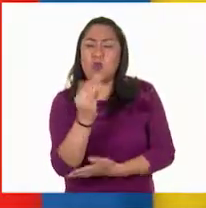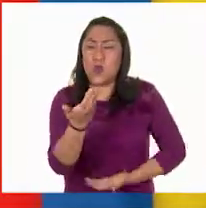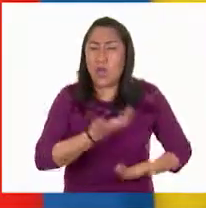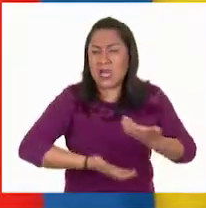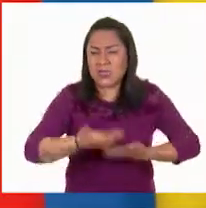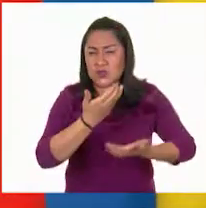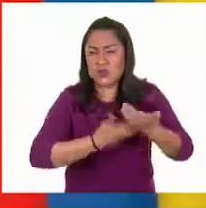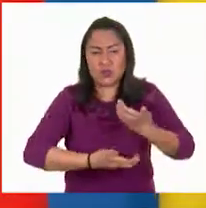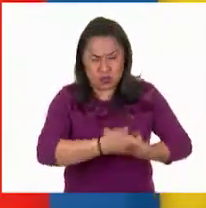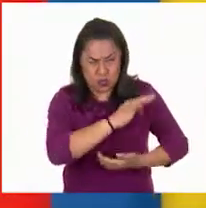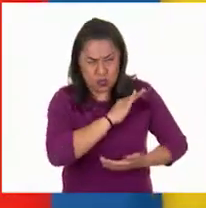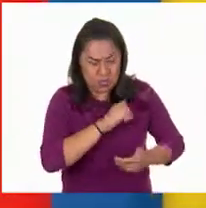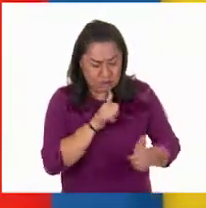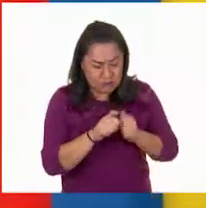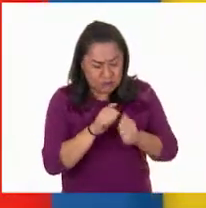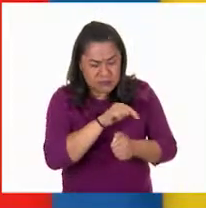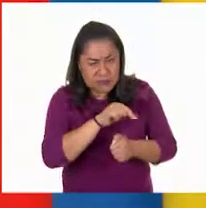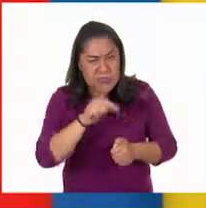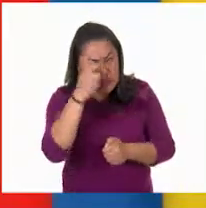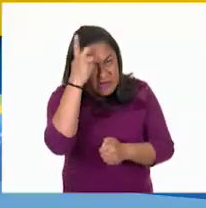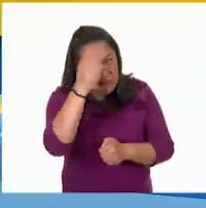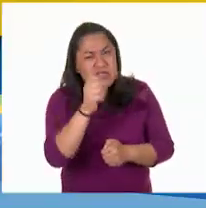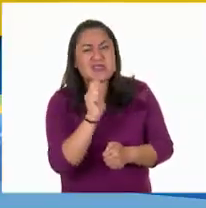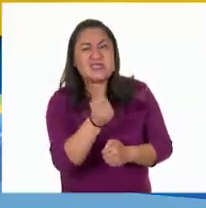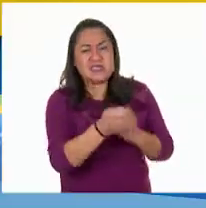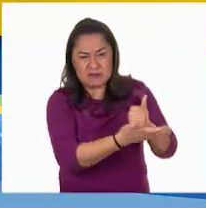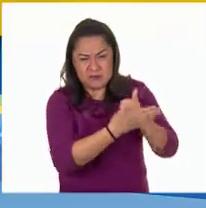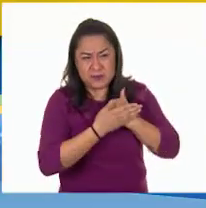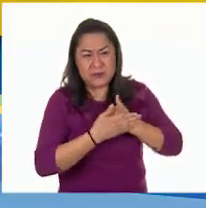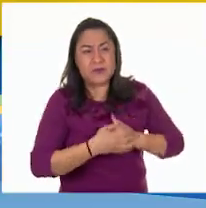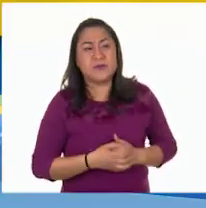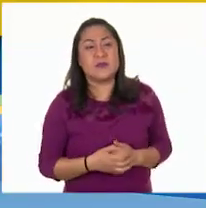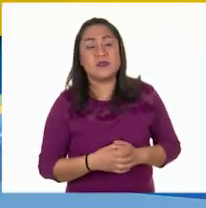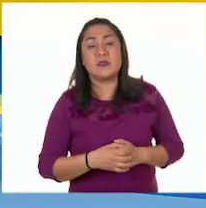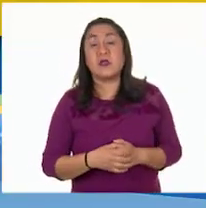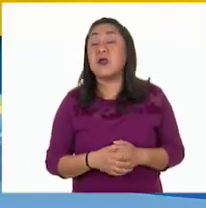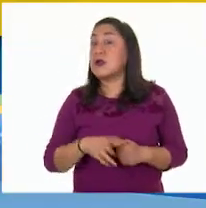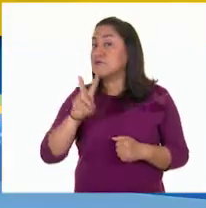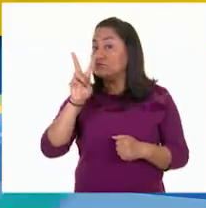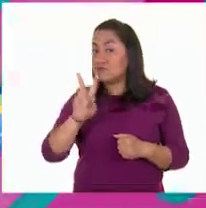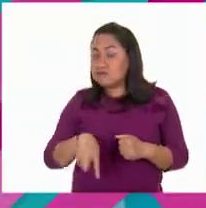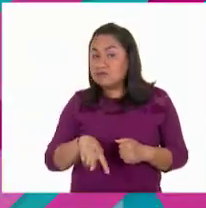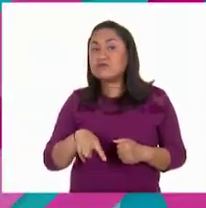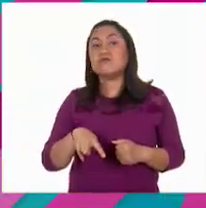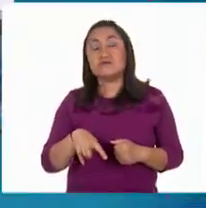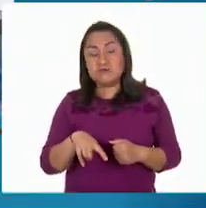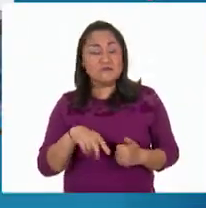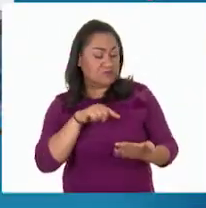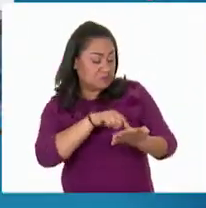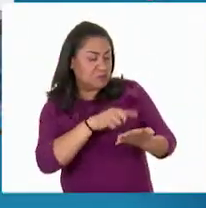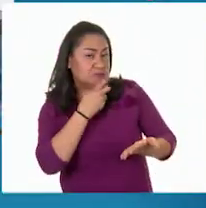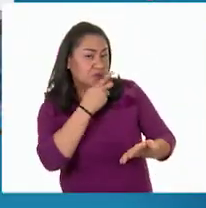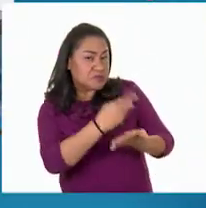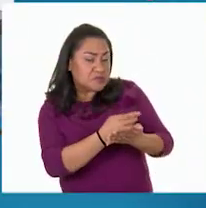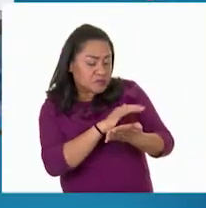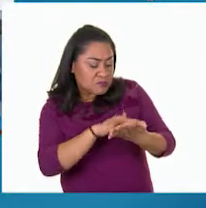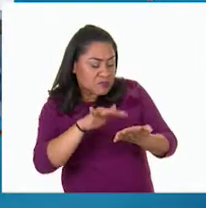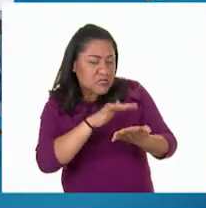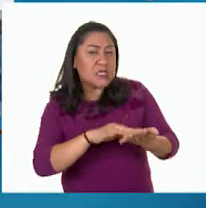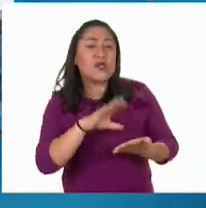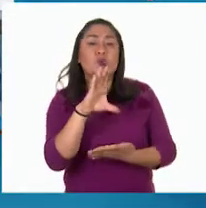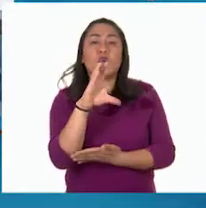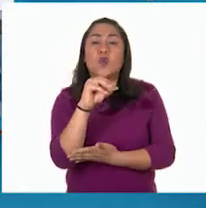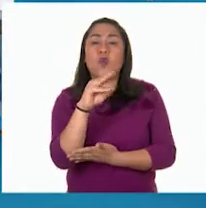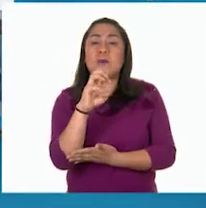tu celular? ¡Claro que sí! Sí, ¡Uh, sí, maestra! Aquí está. Y leo que el comercio